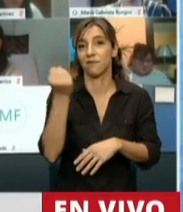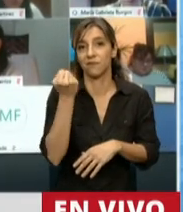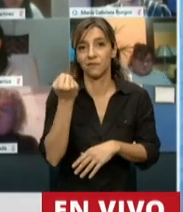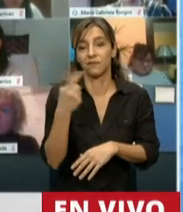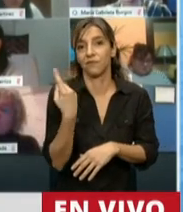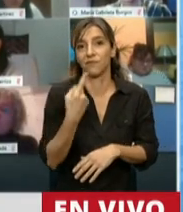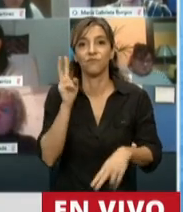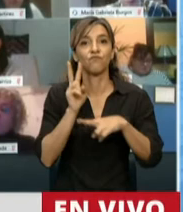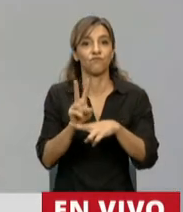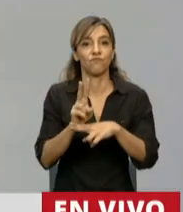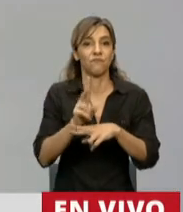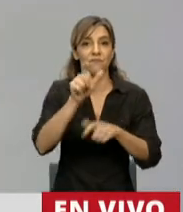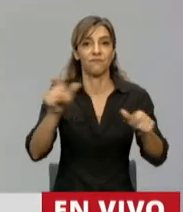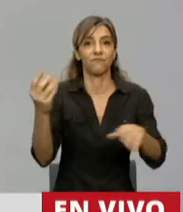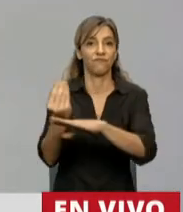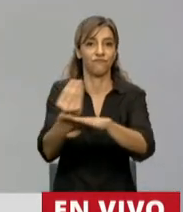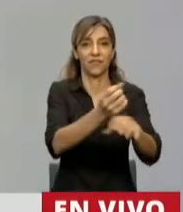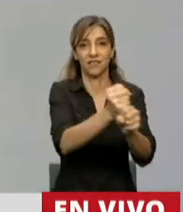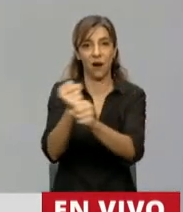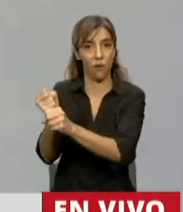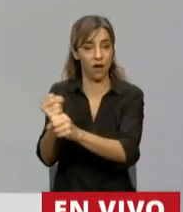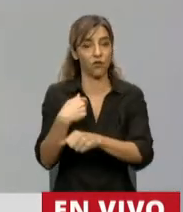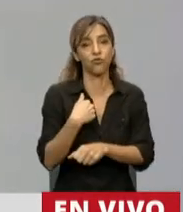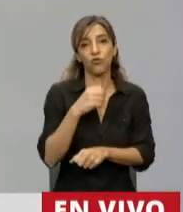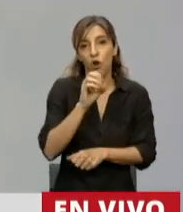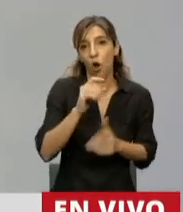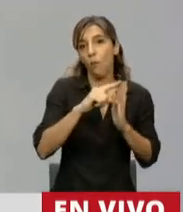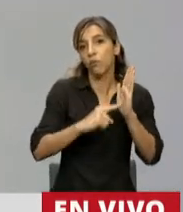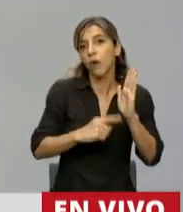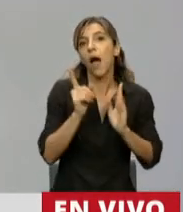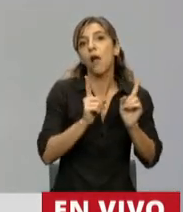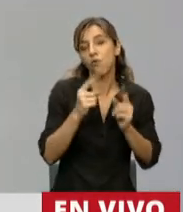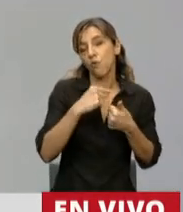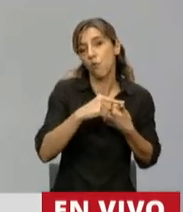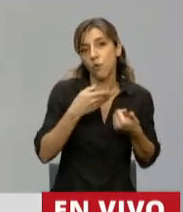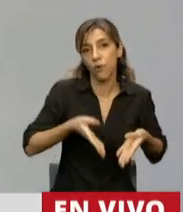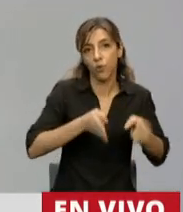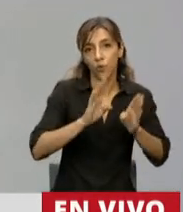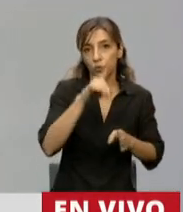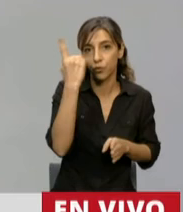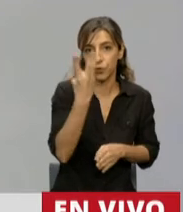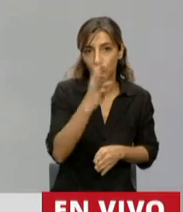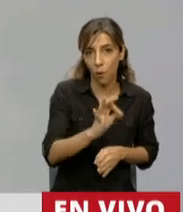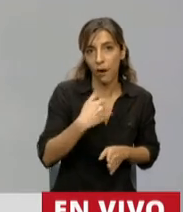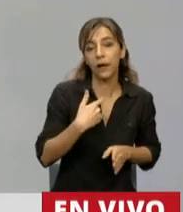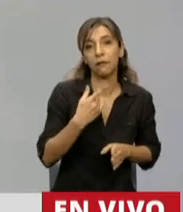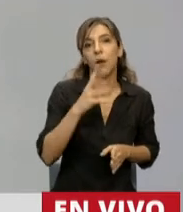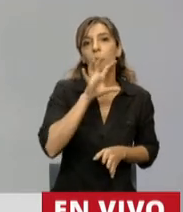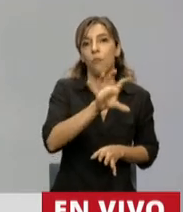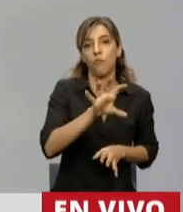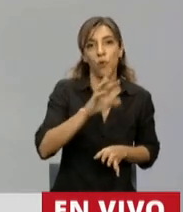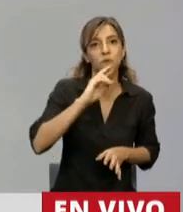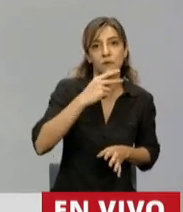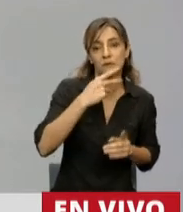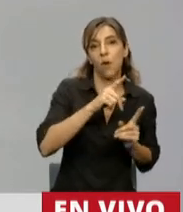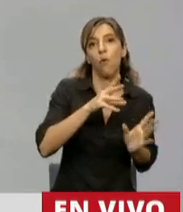a enumerar algunas. Tiene que ver la Ruta Nacional número 40, norte-sur. Esta es la ruta que une a la provincia de San